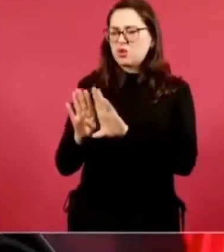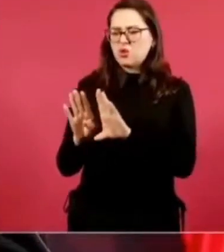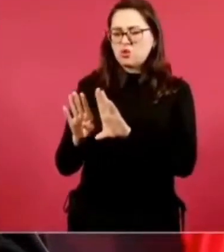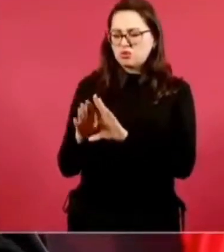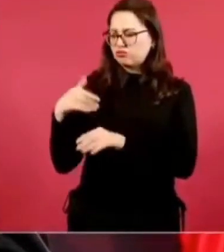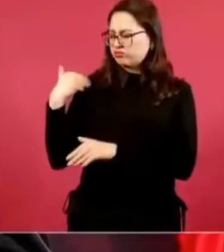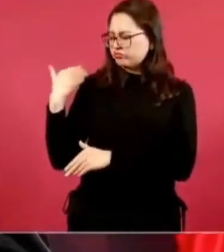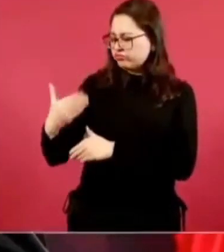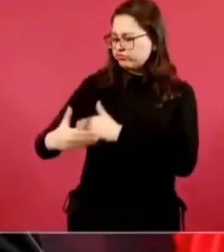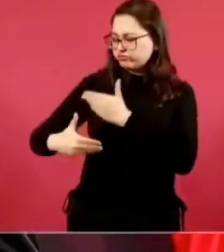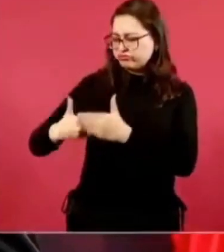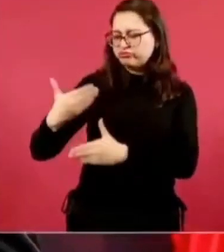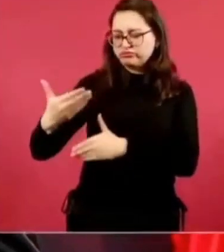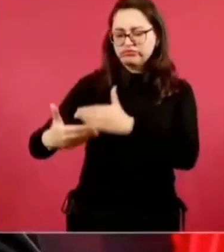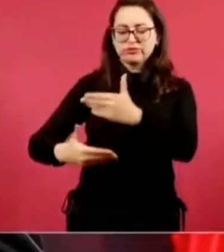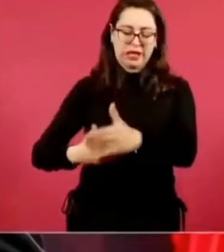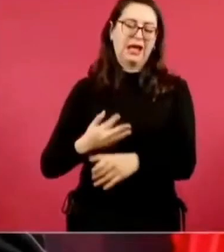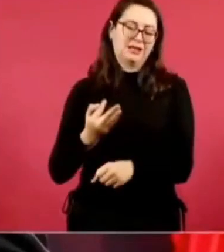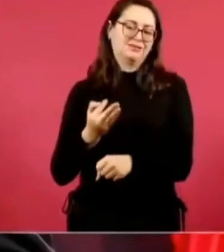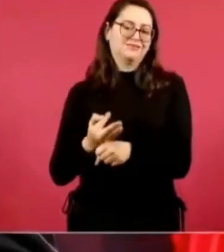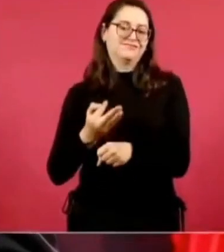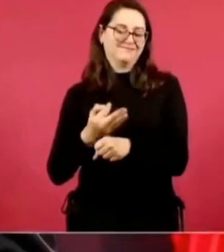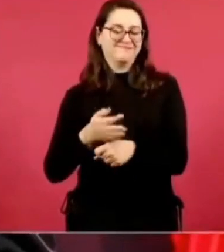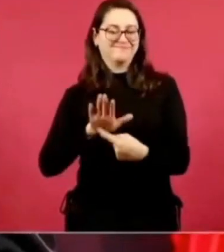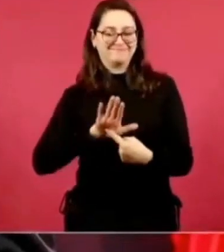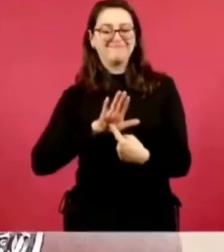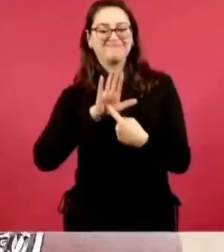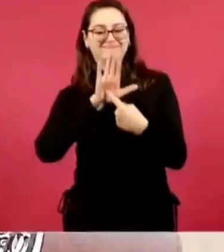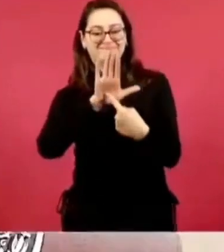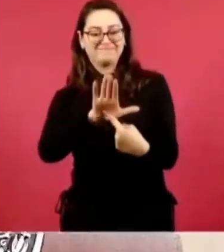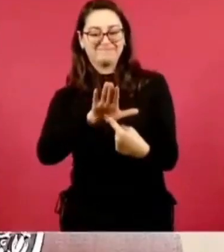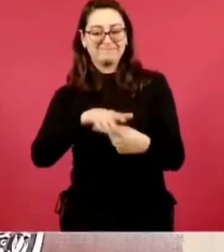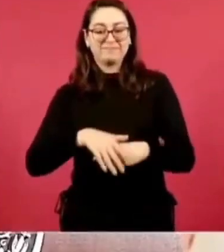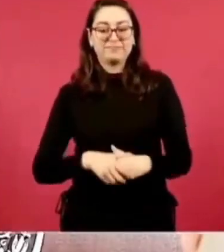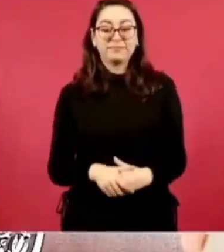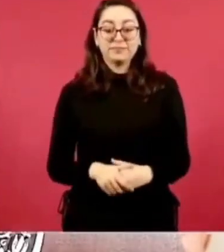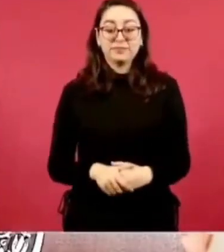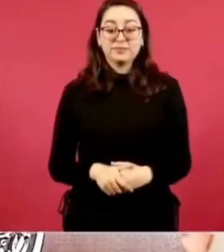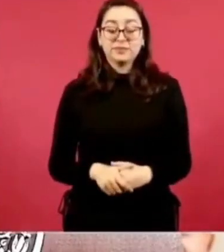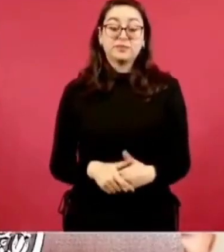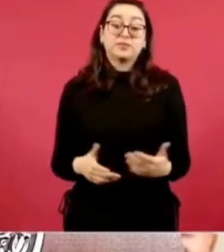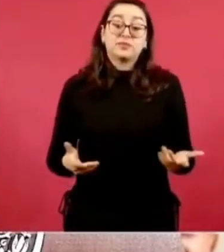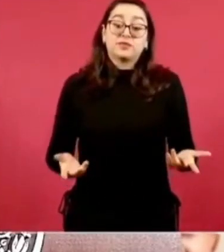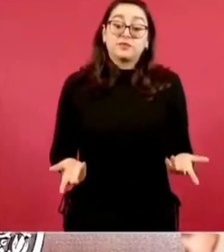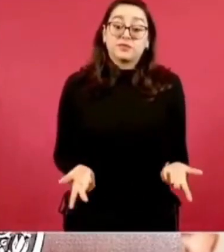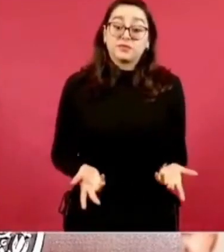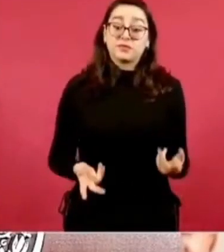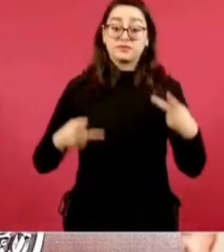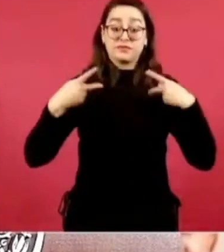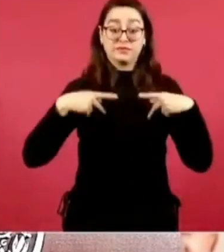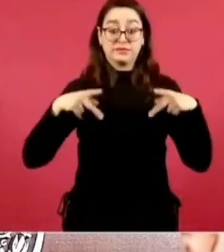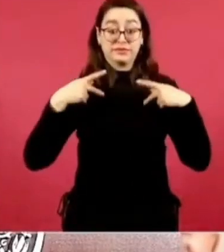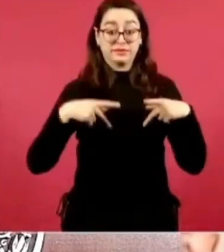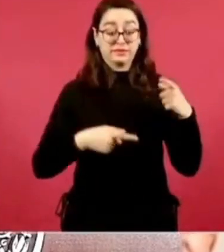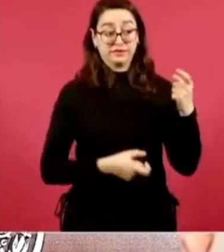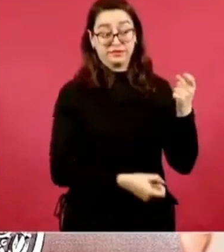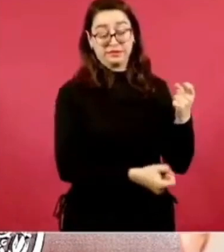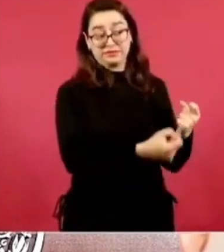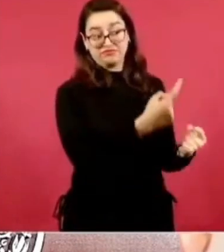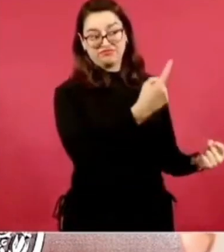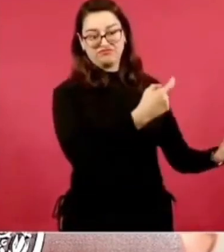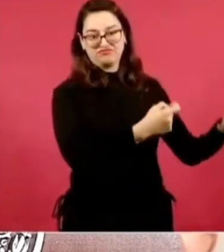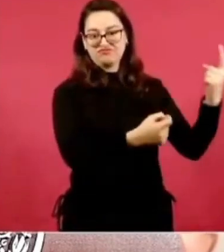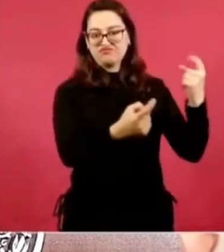de rescate de la industria eléctrica. A algunos no les gusta porque